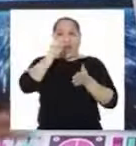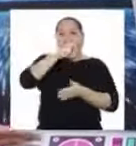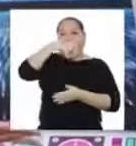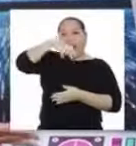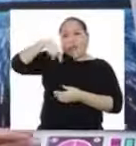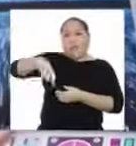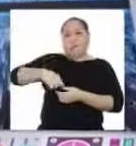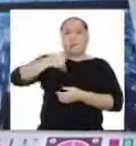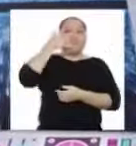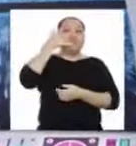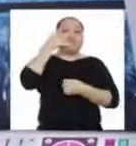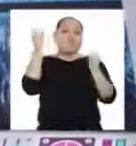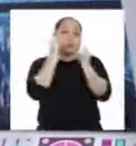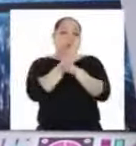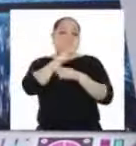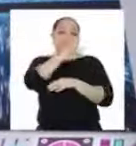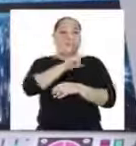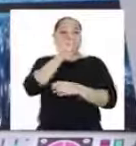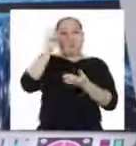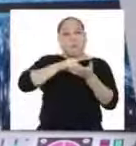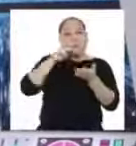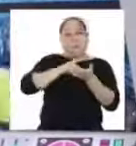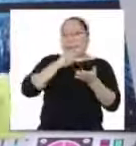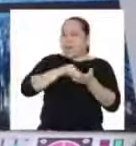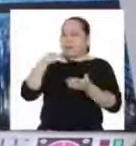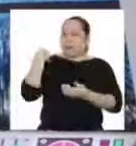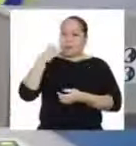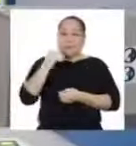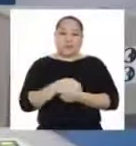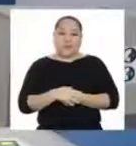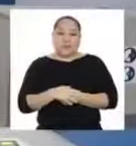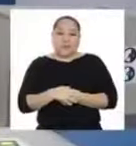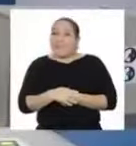para videollamadas más utilizado por los jóvenes.